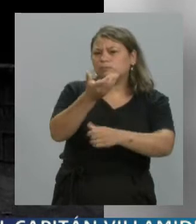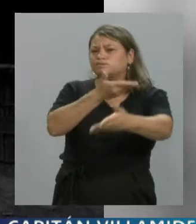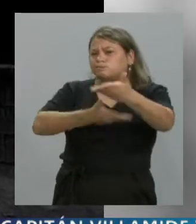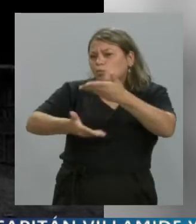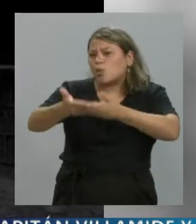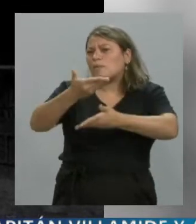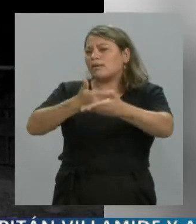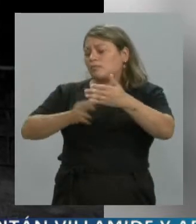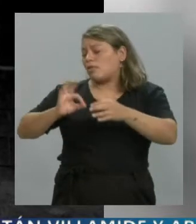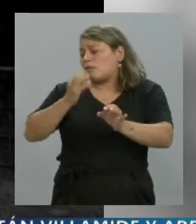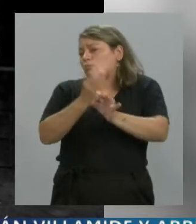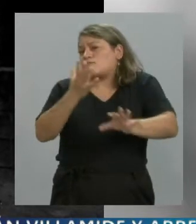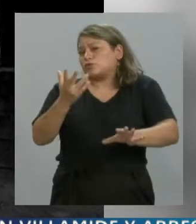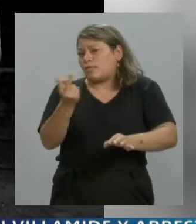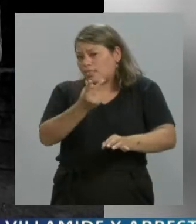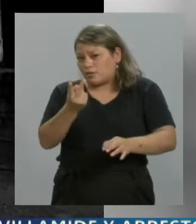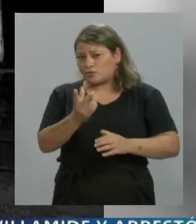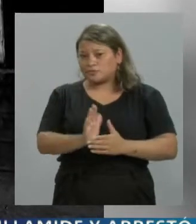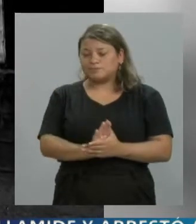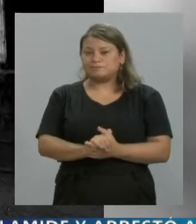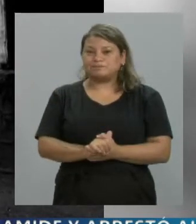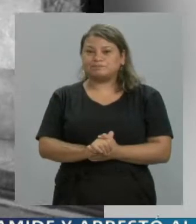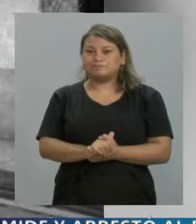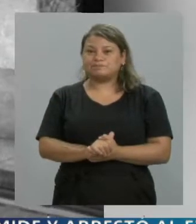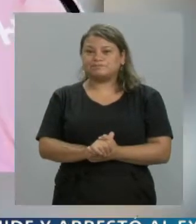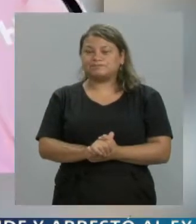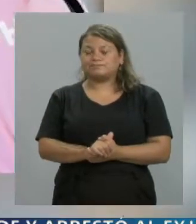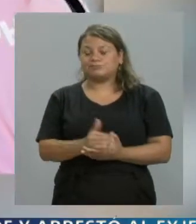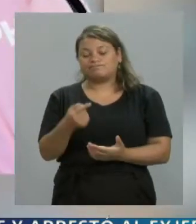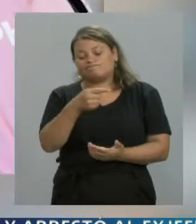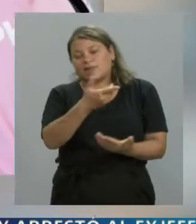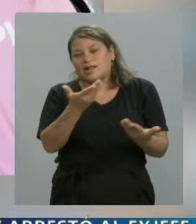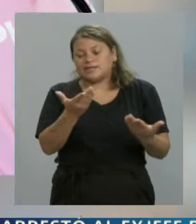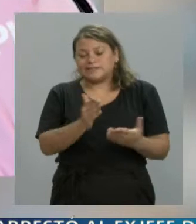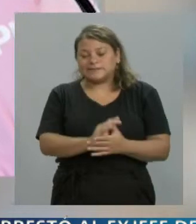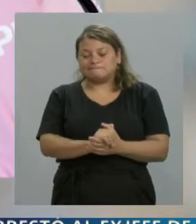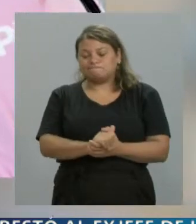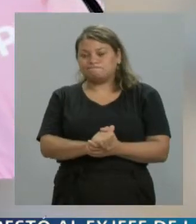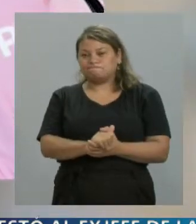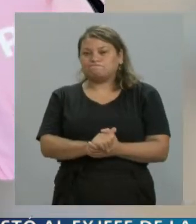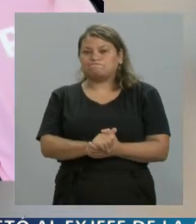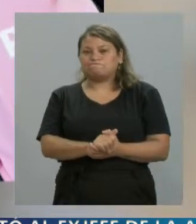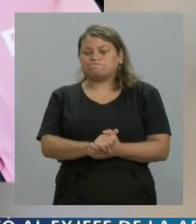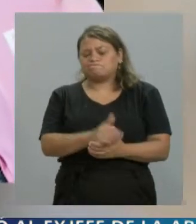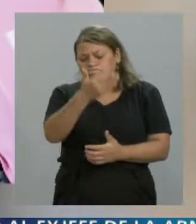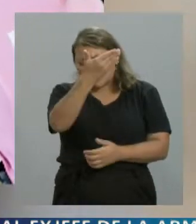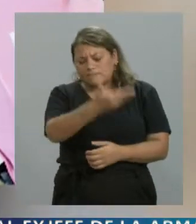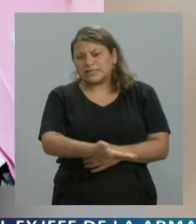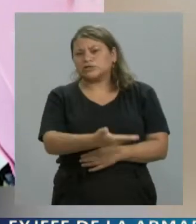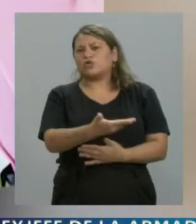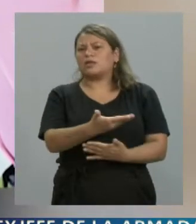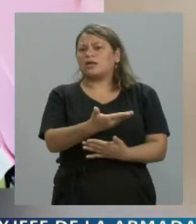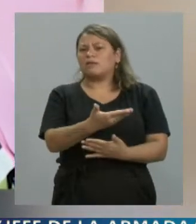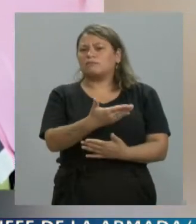vida profesional. Así que, bueno, él era alguien muy